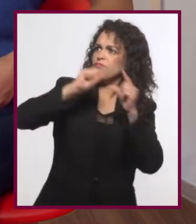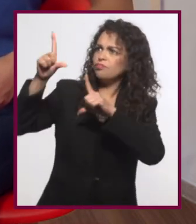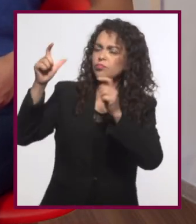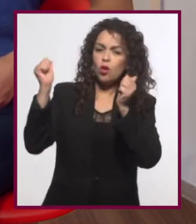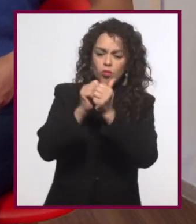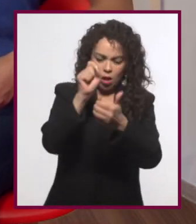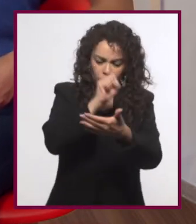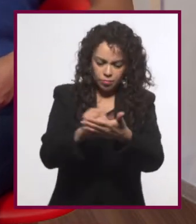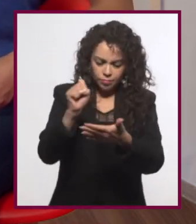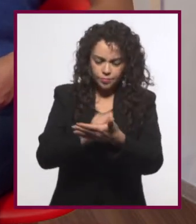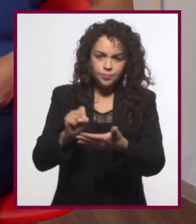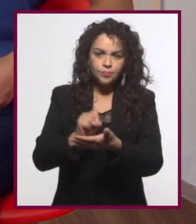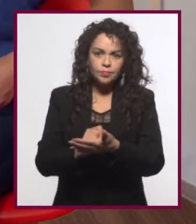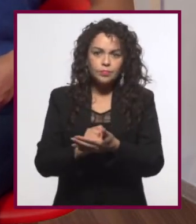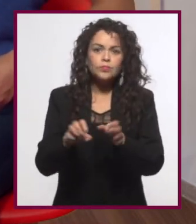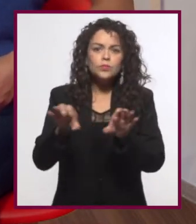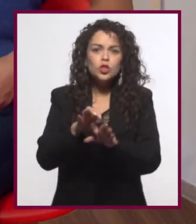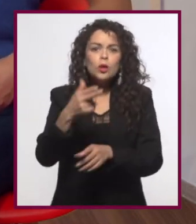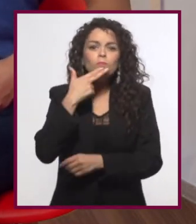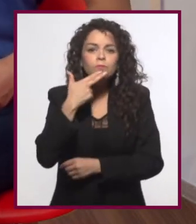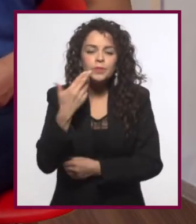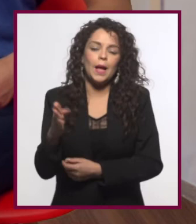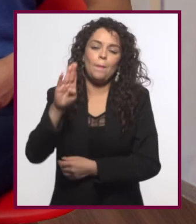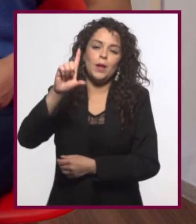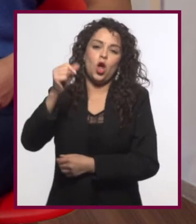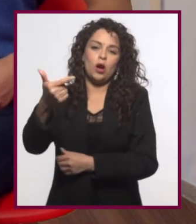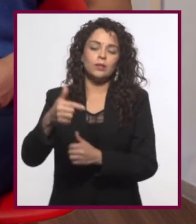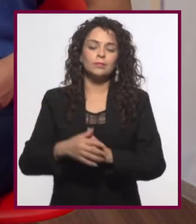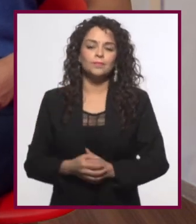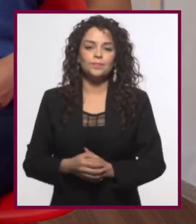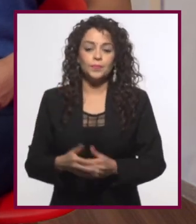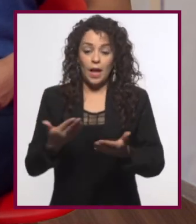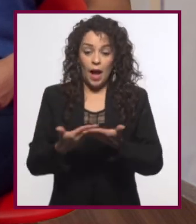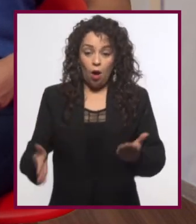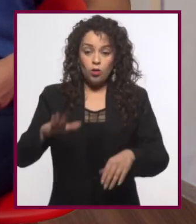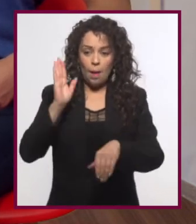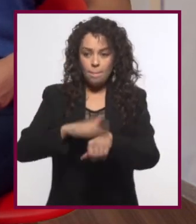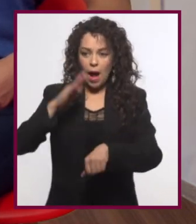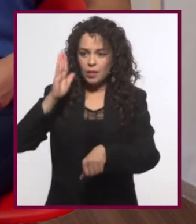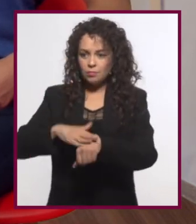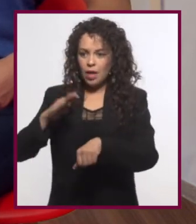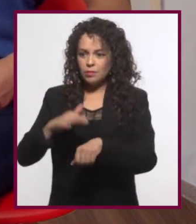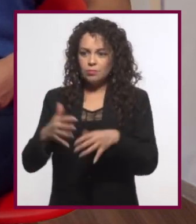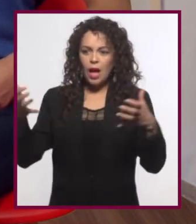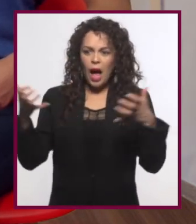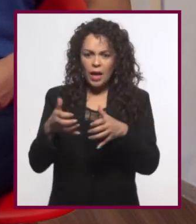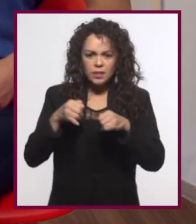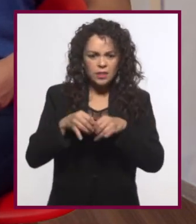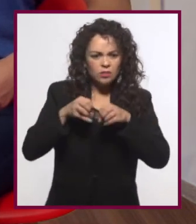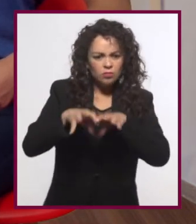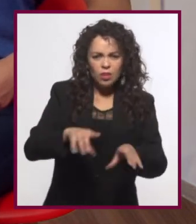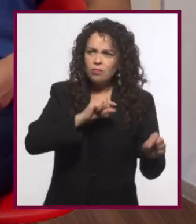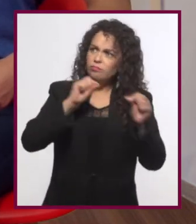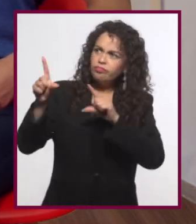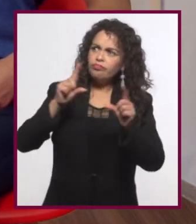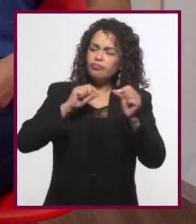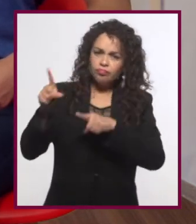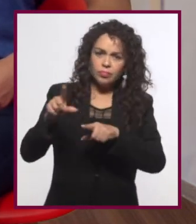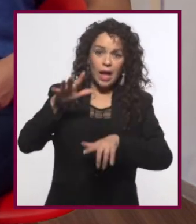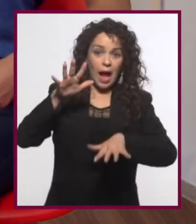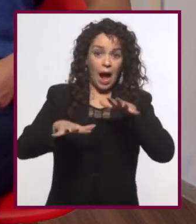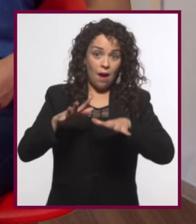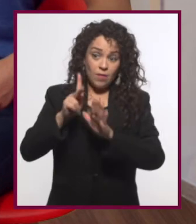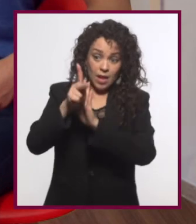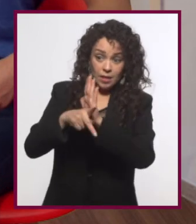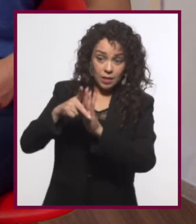escrito, funcionaría por sí mismo como un blog. Hoy podemos ver que cada día hay más creadores de contenidos y a pesar de que pareciera